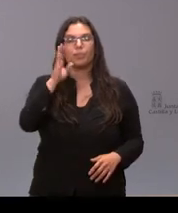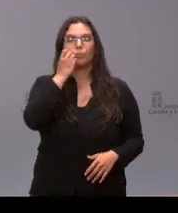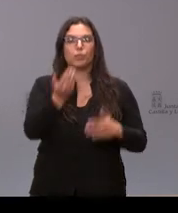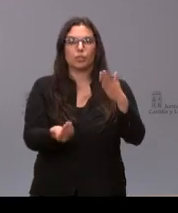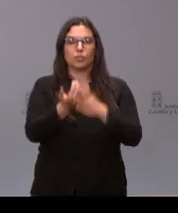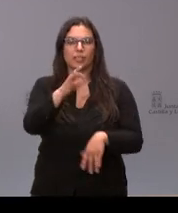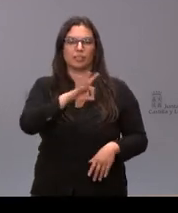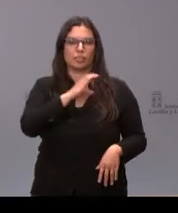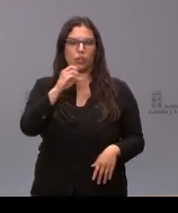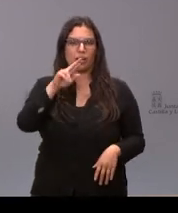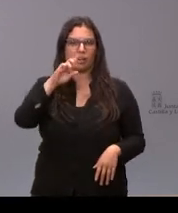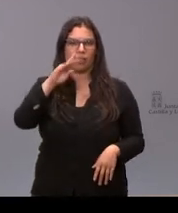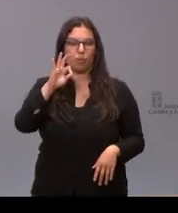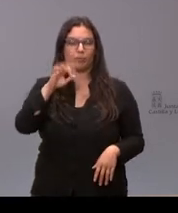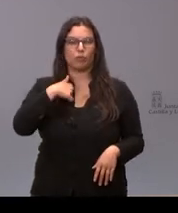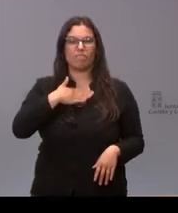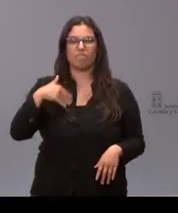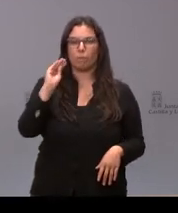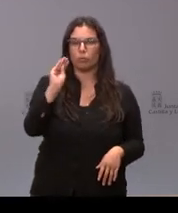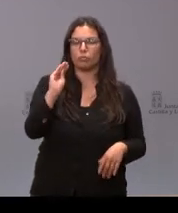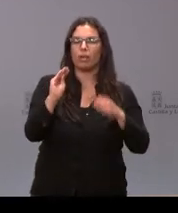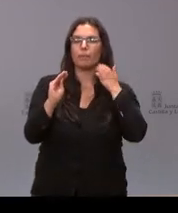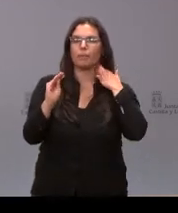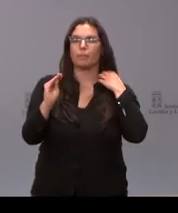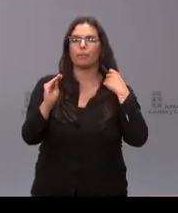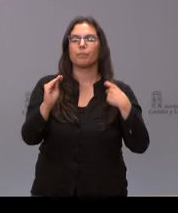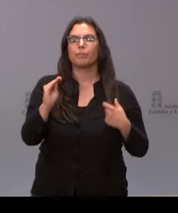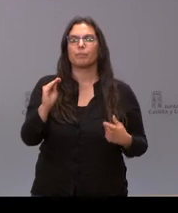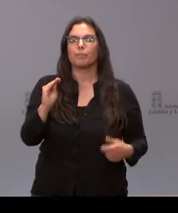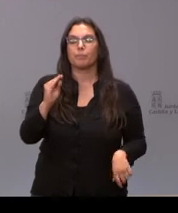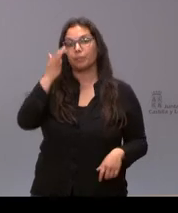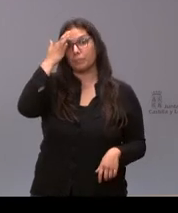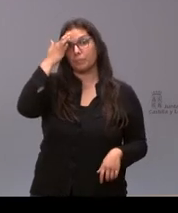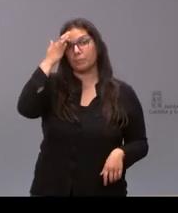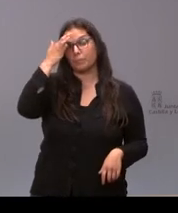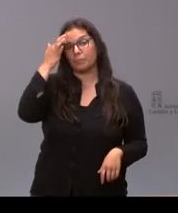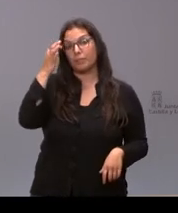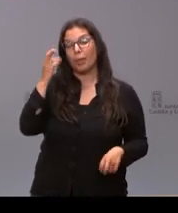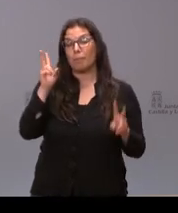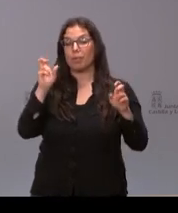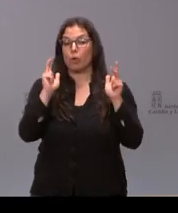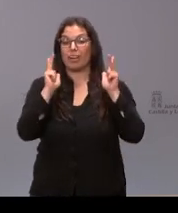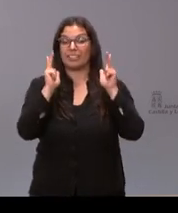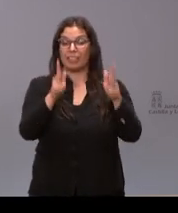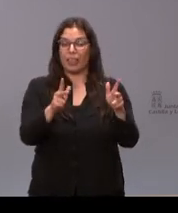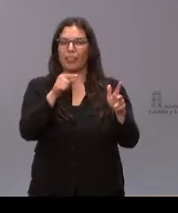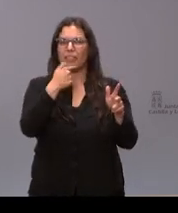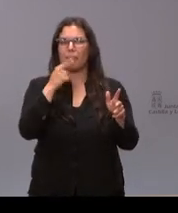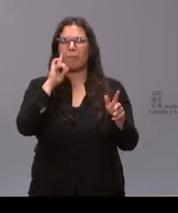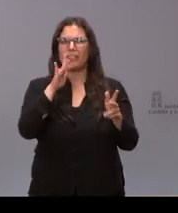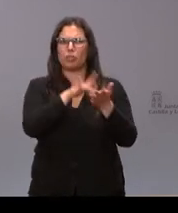señor Carriado yo le quería preguntar por la el presunto maltrato este de la residencia de su respuesta anterior